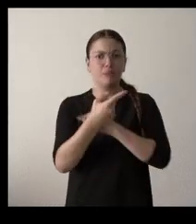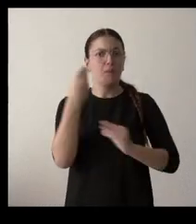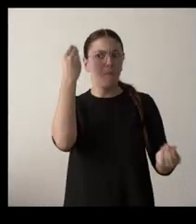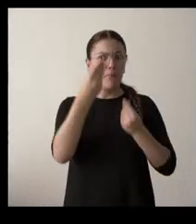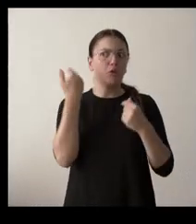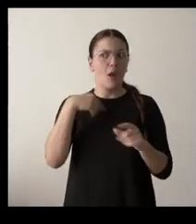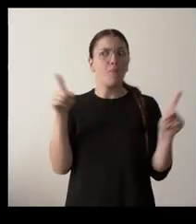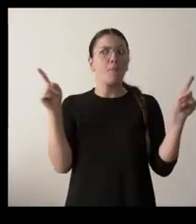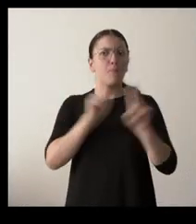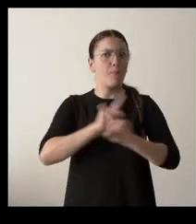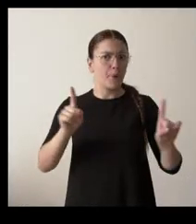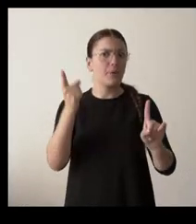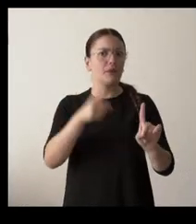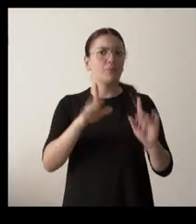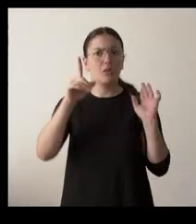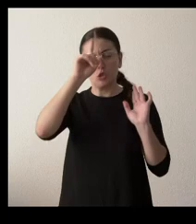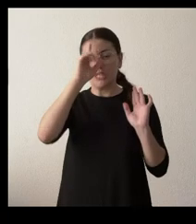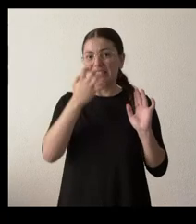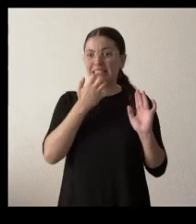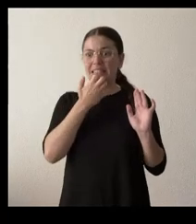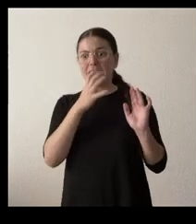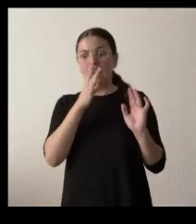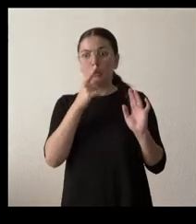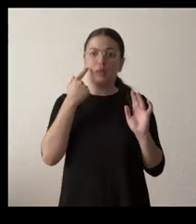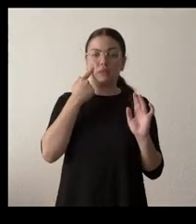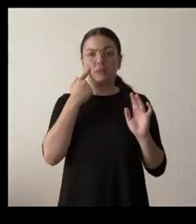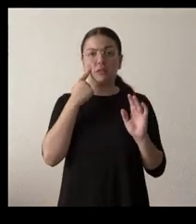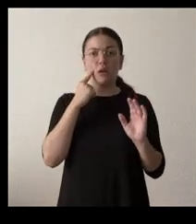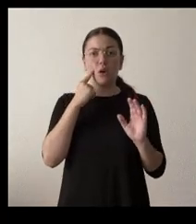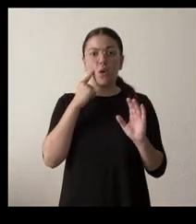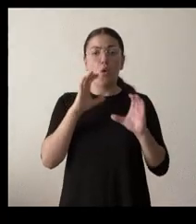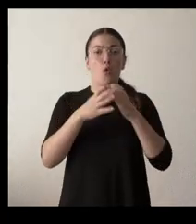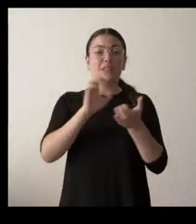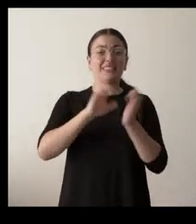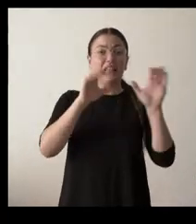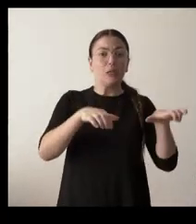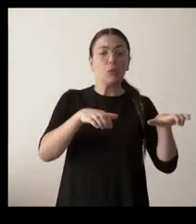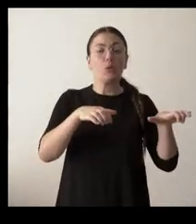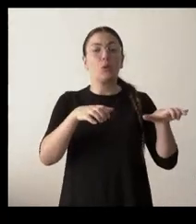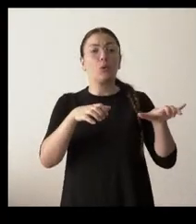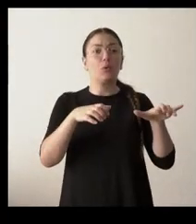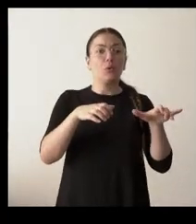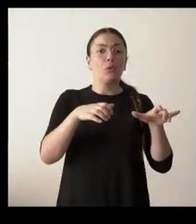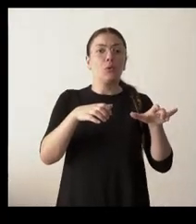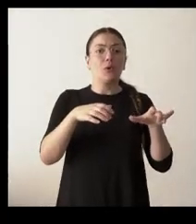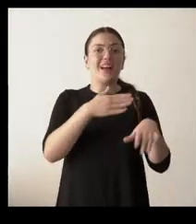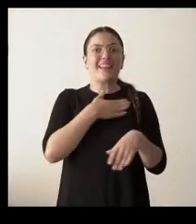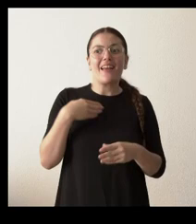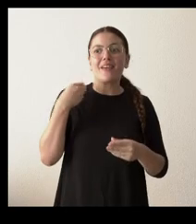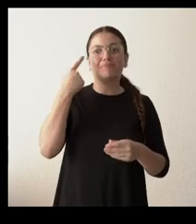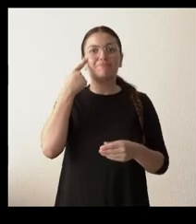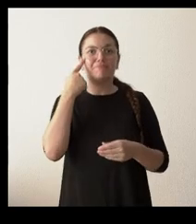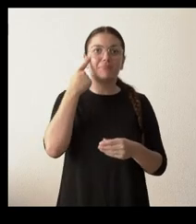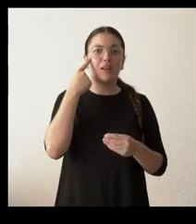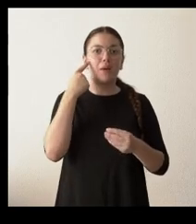si este nuevo planteamiento la Junta de Castilla y León pretende hacer un replanteamiento también